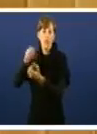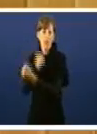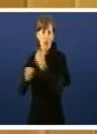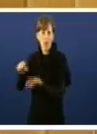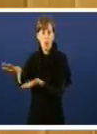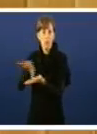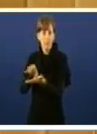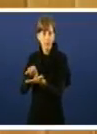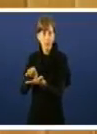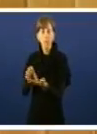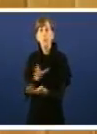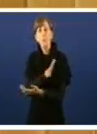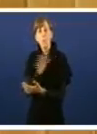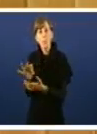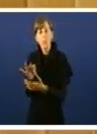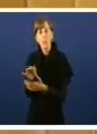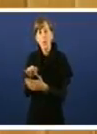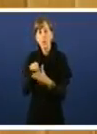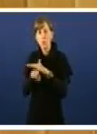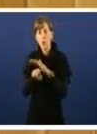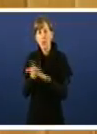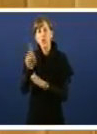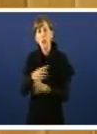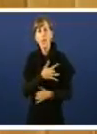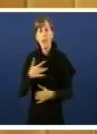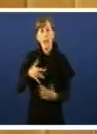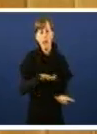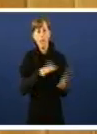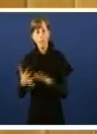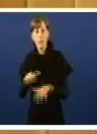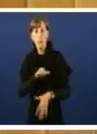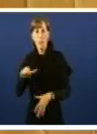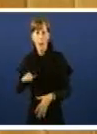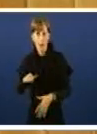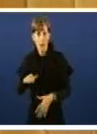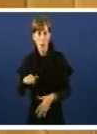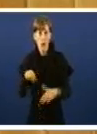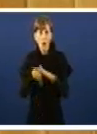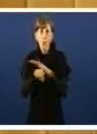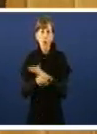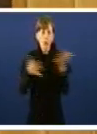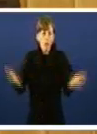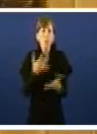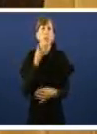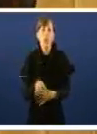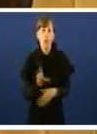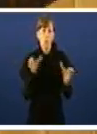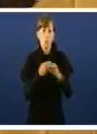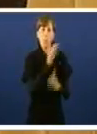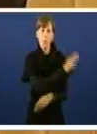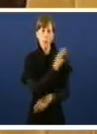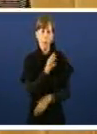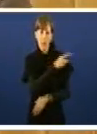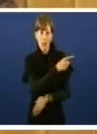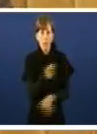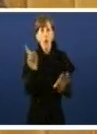proceso tamén polo que se refire ás caixas de privatización. Un proceso impulsado polo Partido Popular, pero impulsado